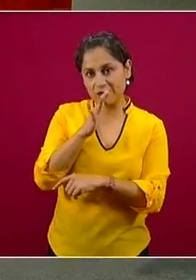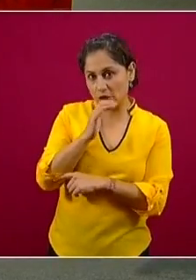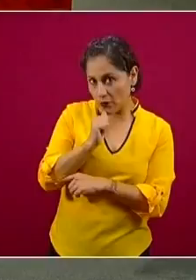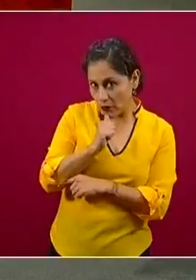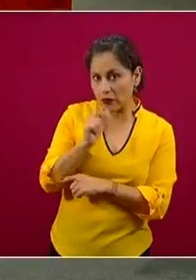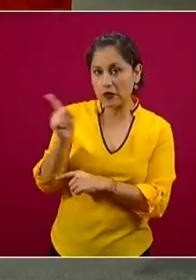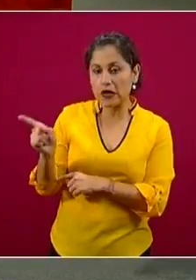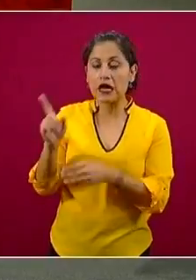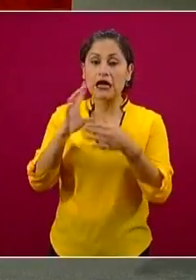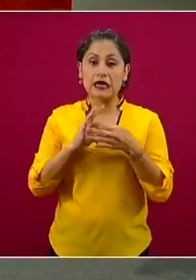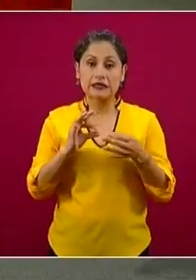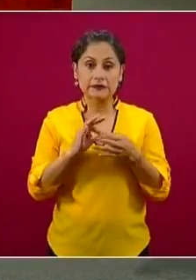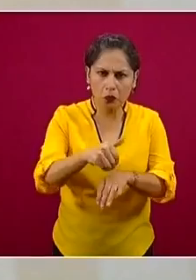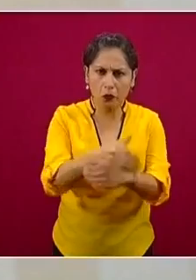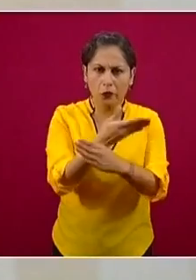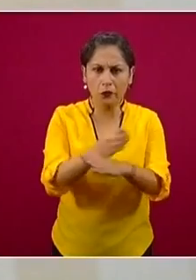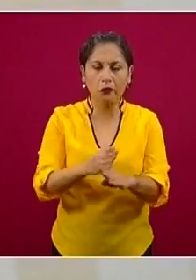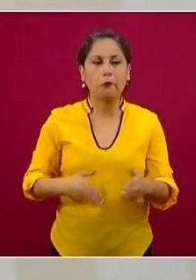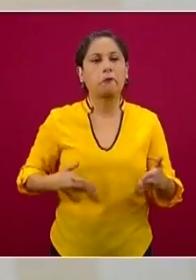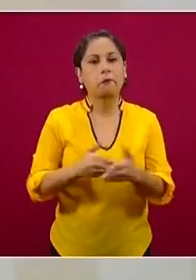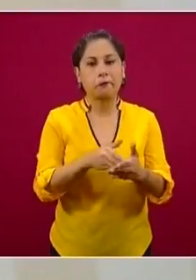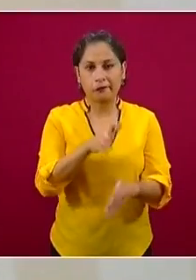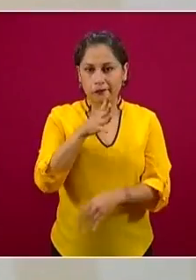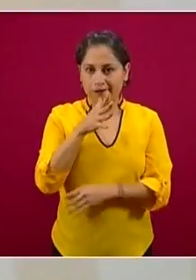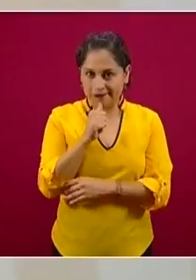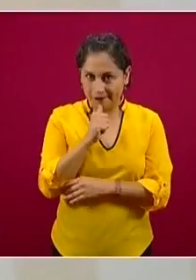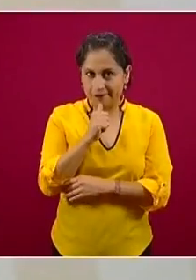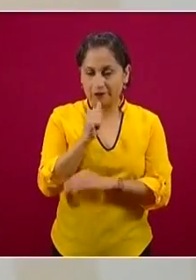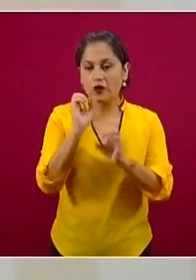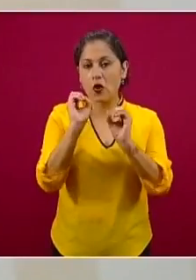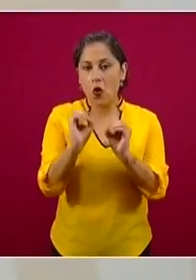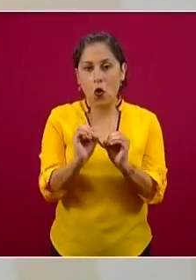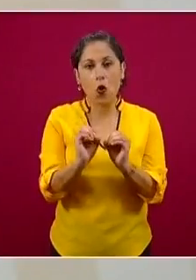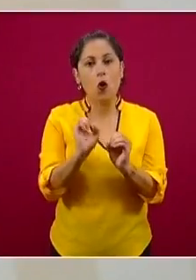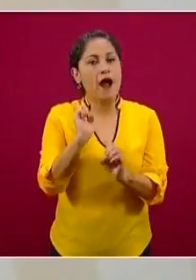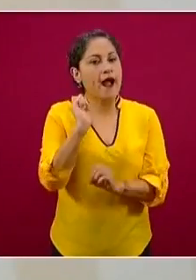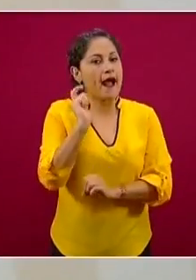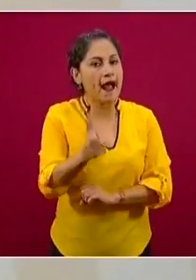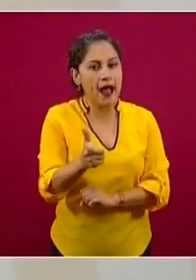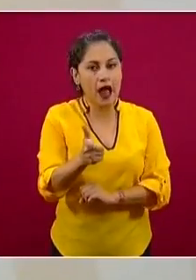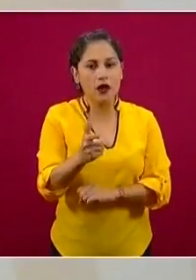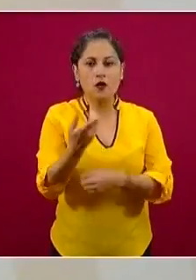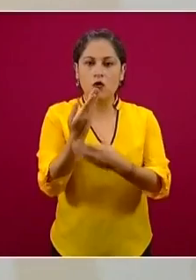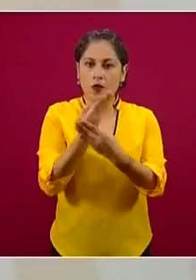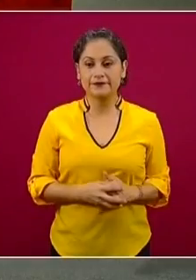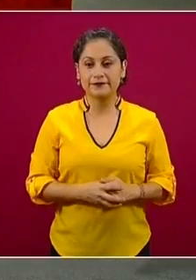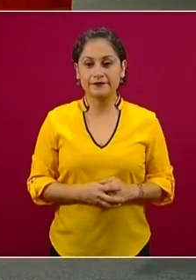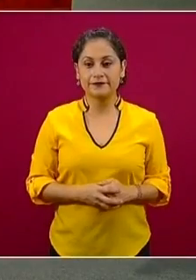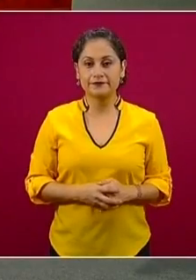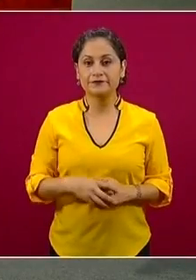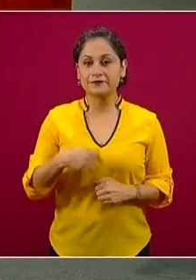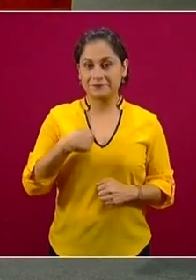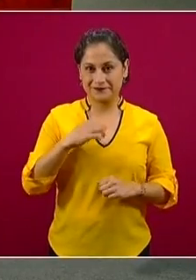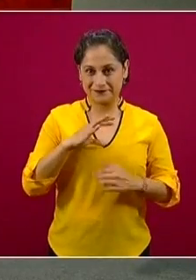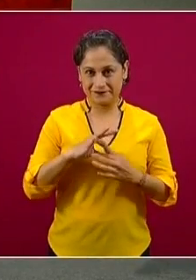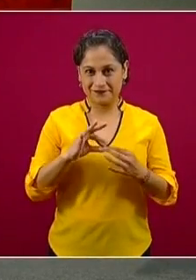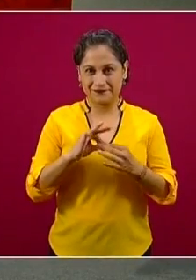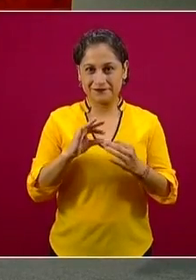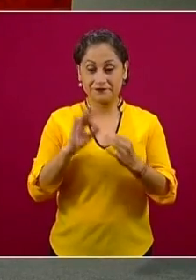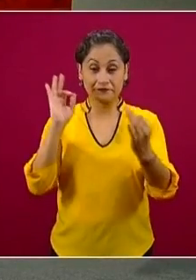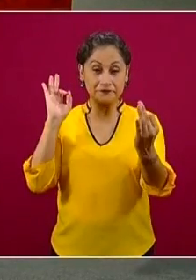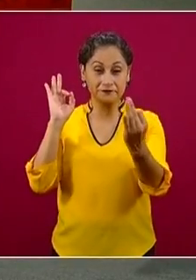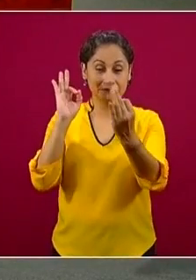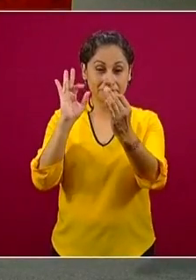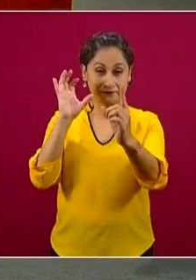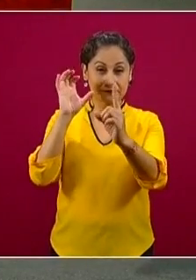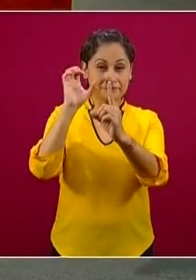y de Tabasco, Adán Augusto López Hernández, para que ayuden en la difusión del programa y así sean más las personas beneficiadas